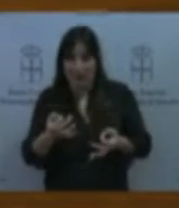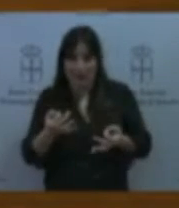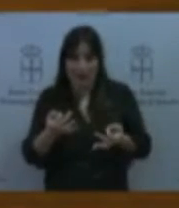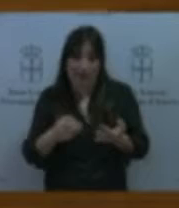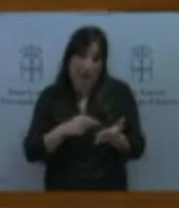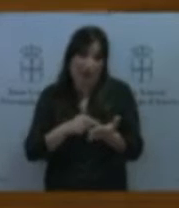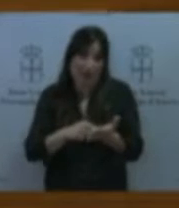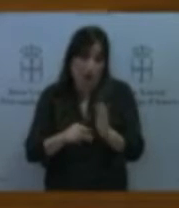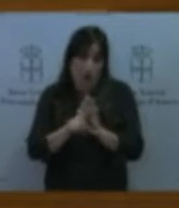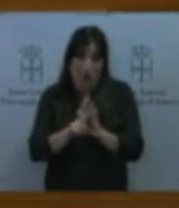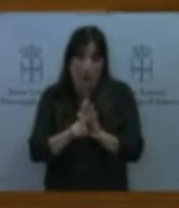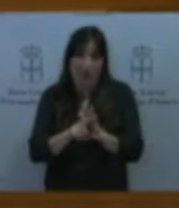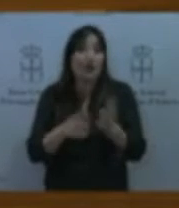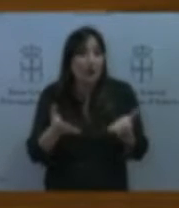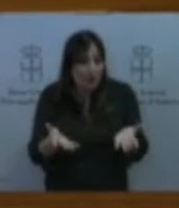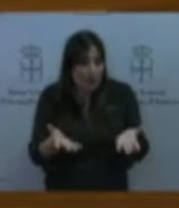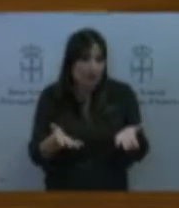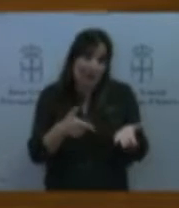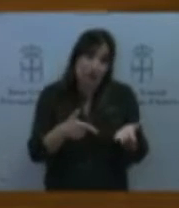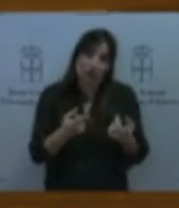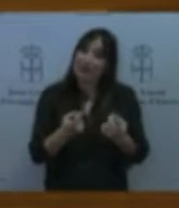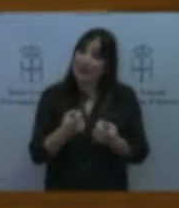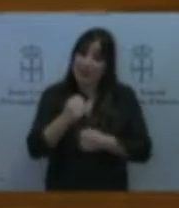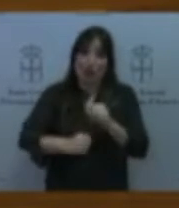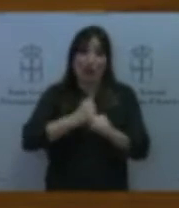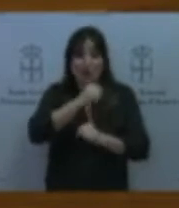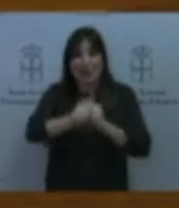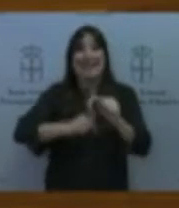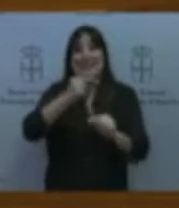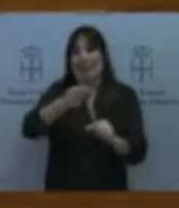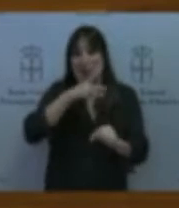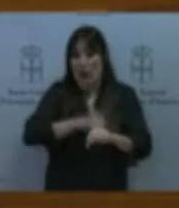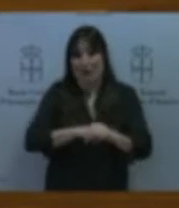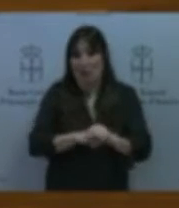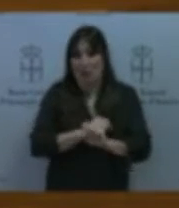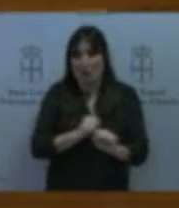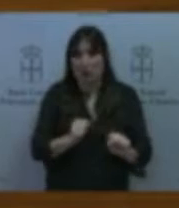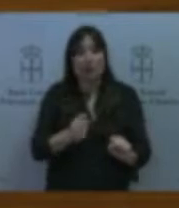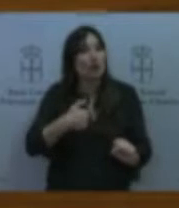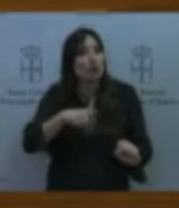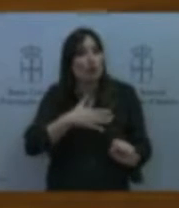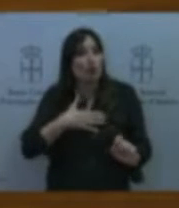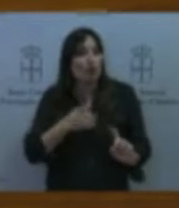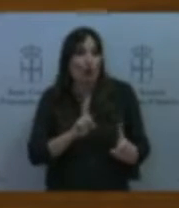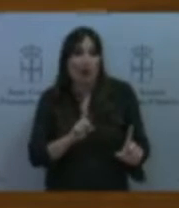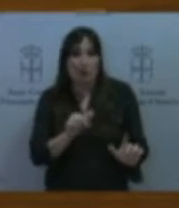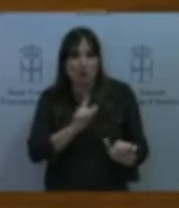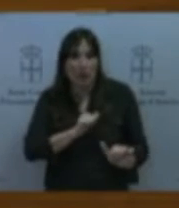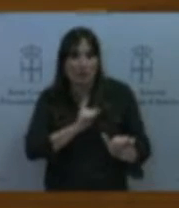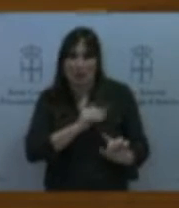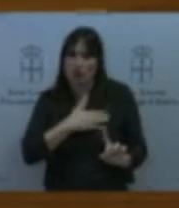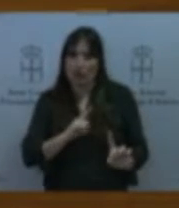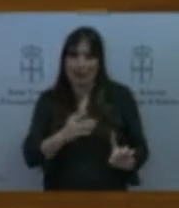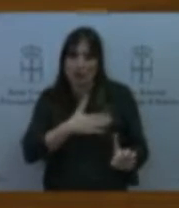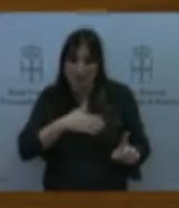para eso habrá que esperar a la siguiente legislatura y no queremos esperar tanto queremos saber que está haciendo el gobierno